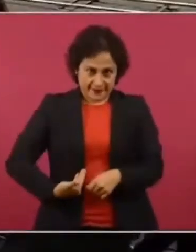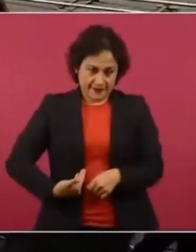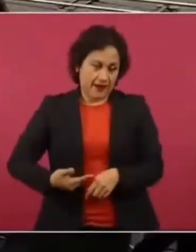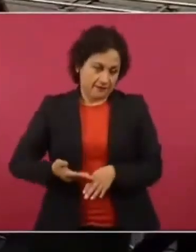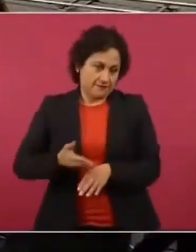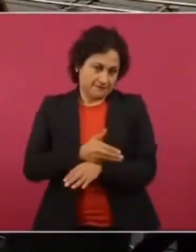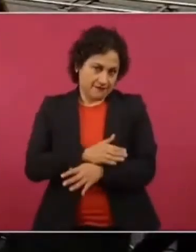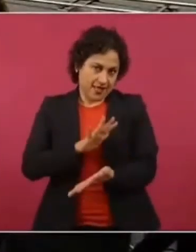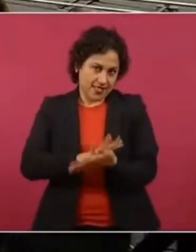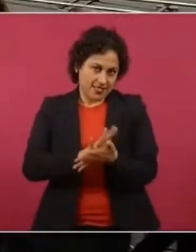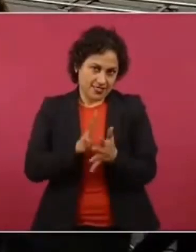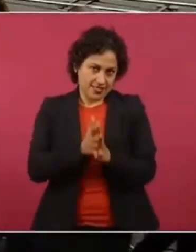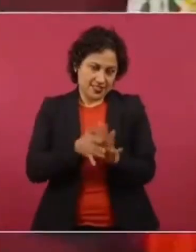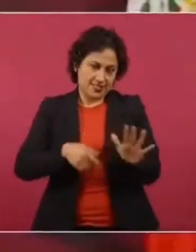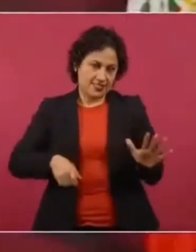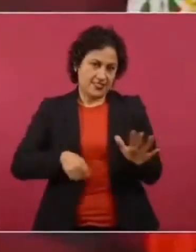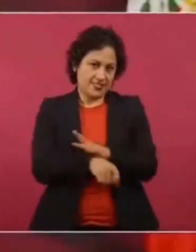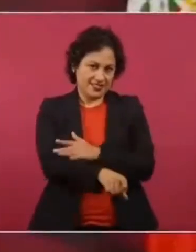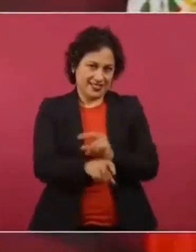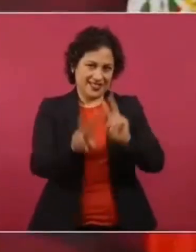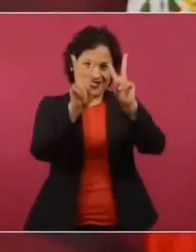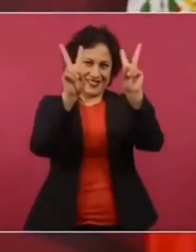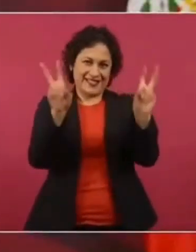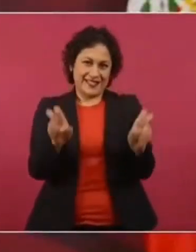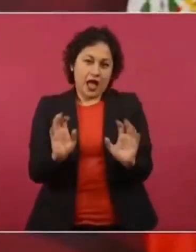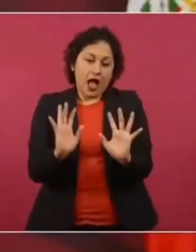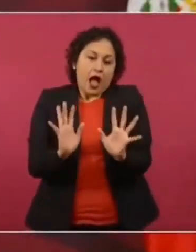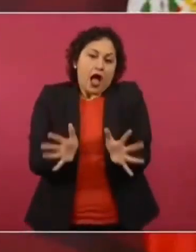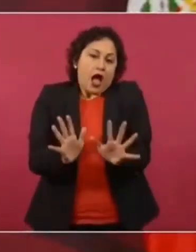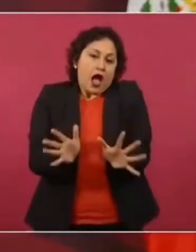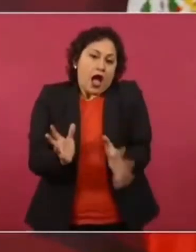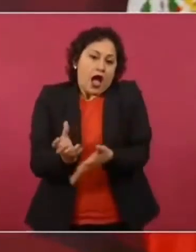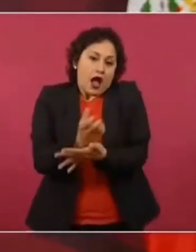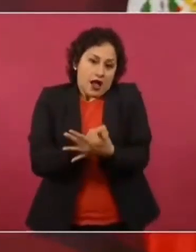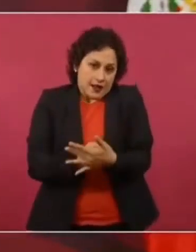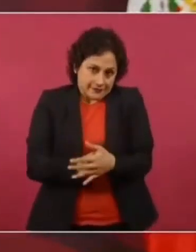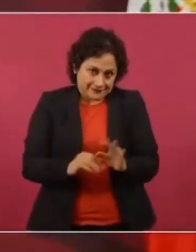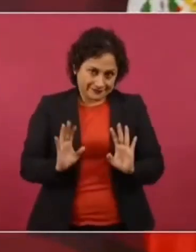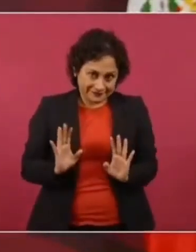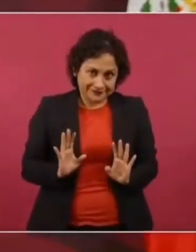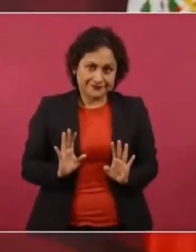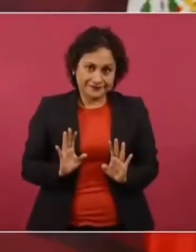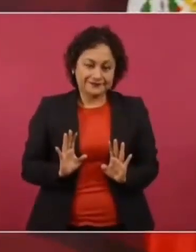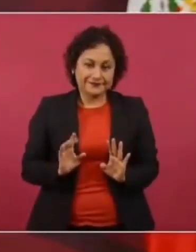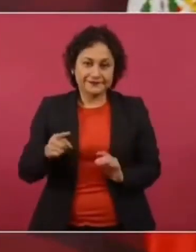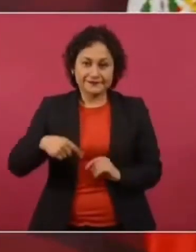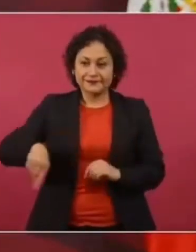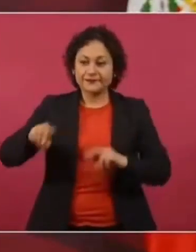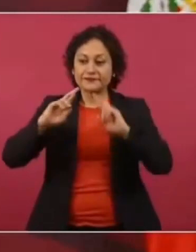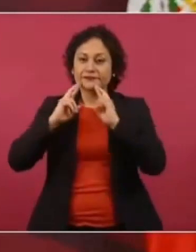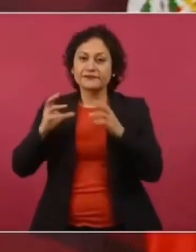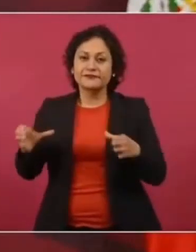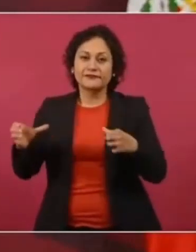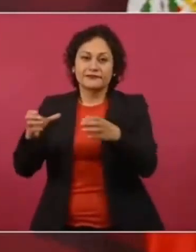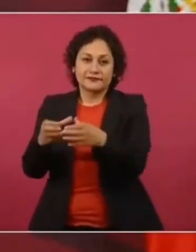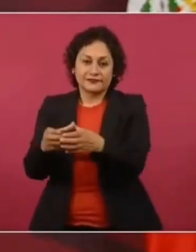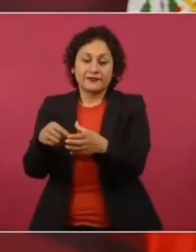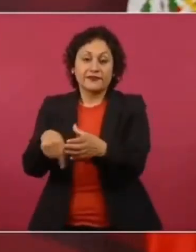con el hay gasido como hay gasido dijo nos pasó sumando la bala